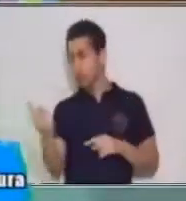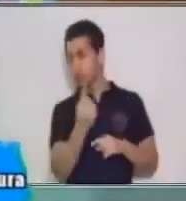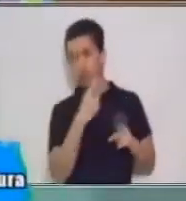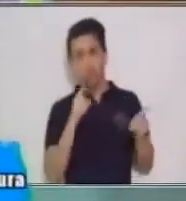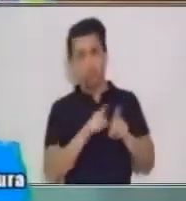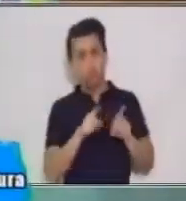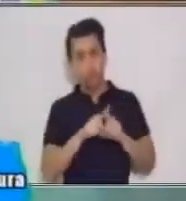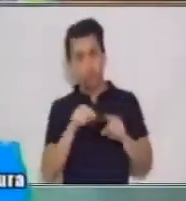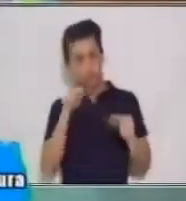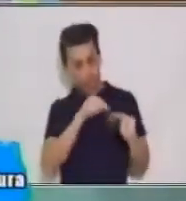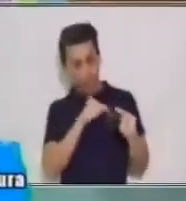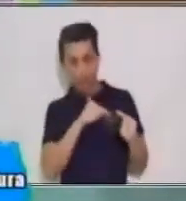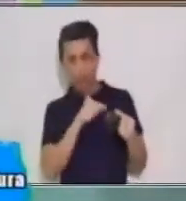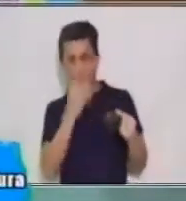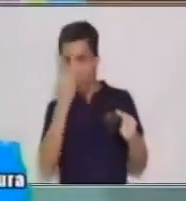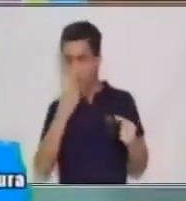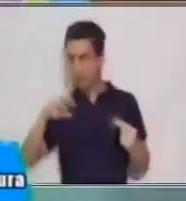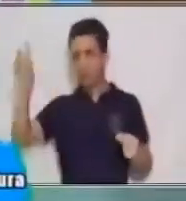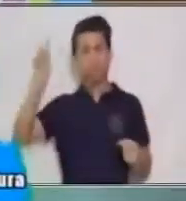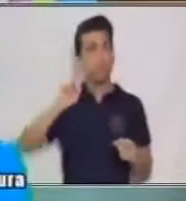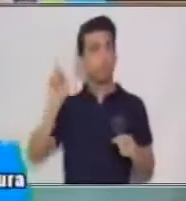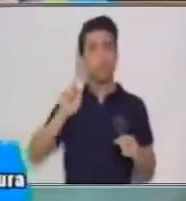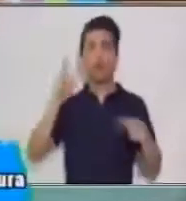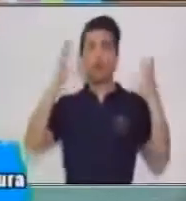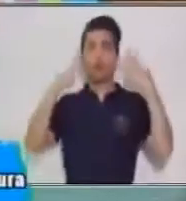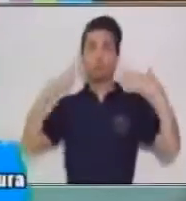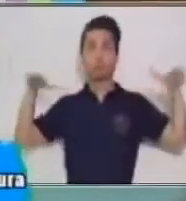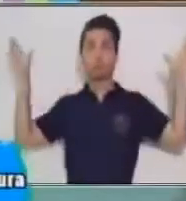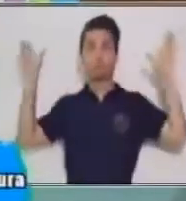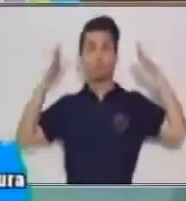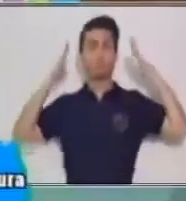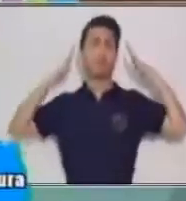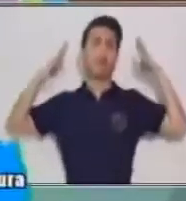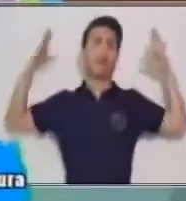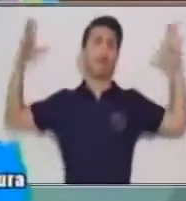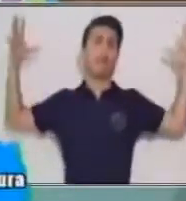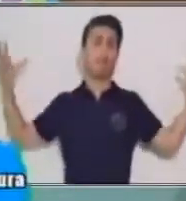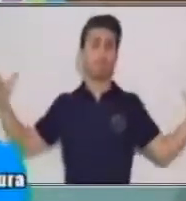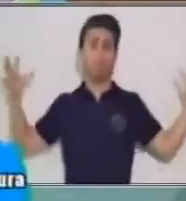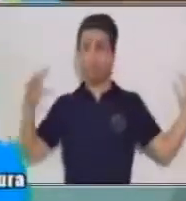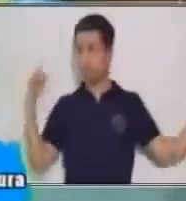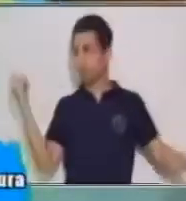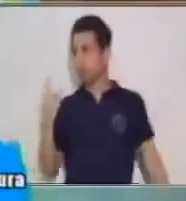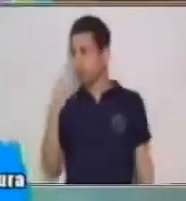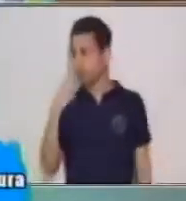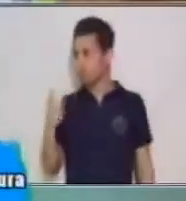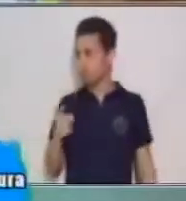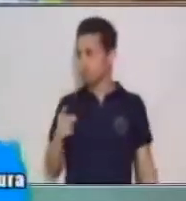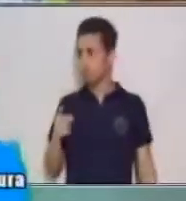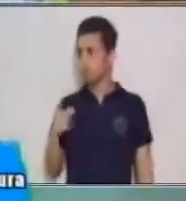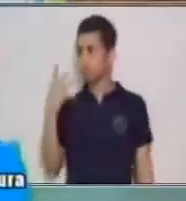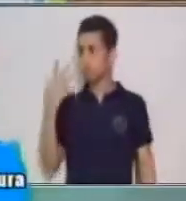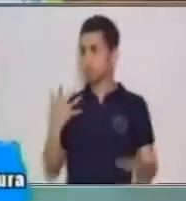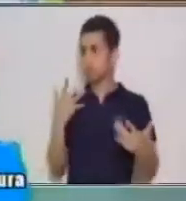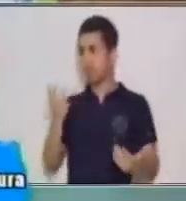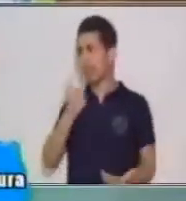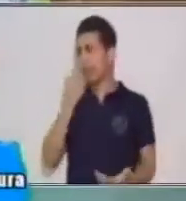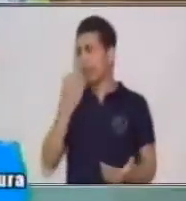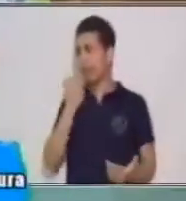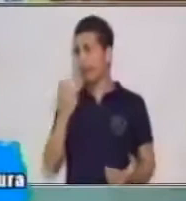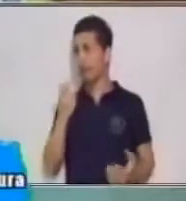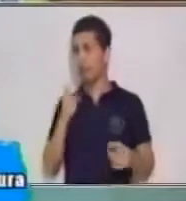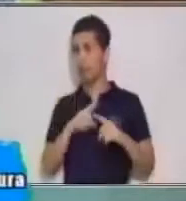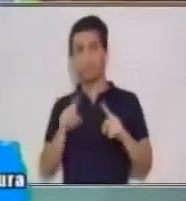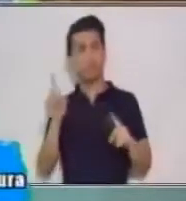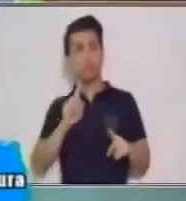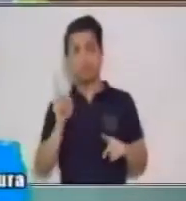elefantes. Tenía unas orejas enormes, cosa que a todos les pareció una broma. Sin embargo, no